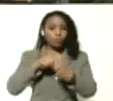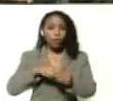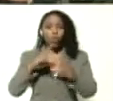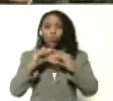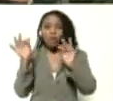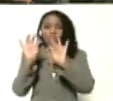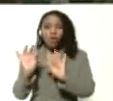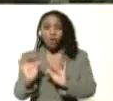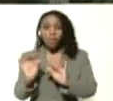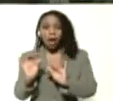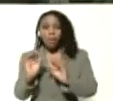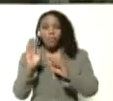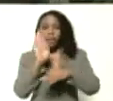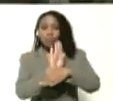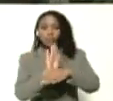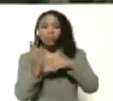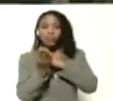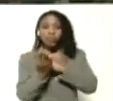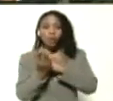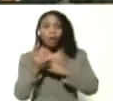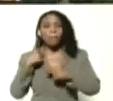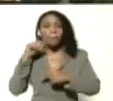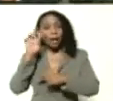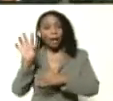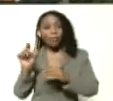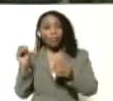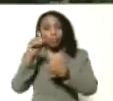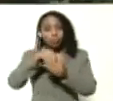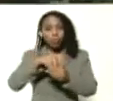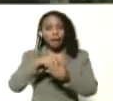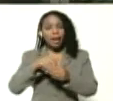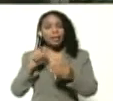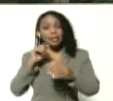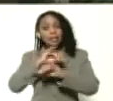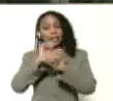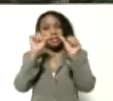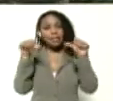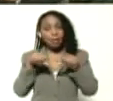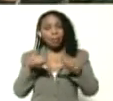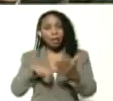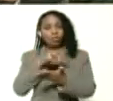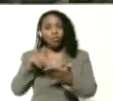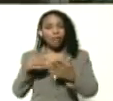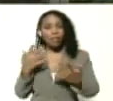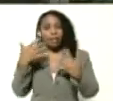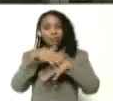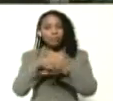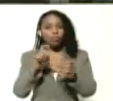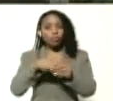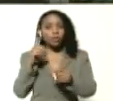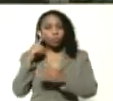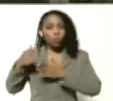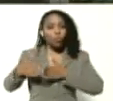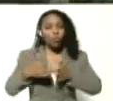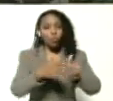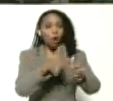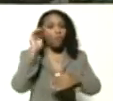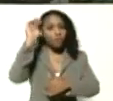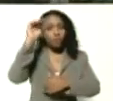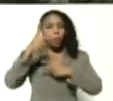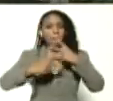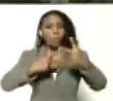bioseguridad, poderlo incluir, en el sistema nacional, de ingresos, orientarlo, hacia unas carreras, que le garantice, un futuro